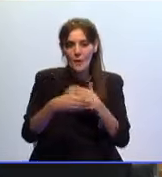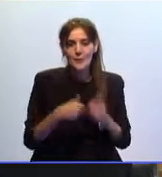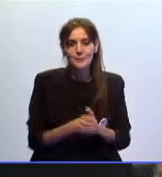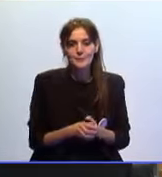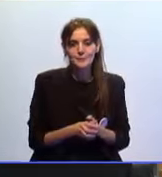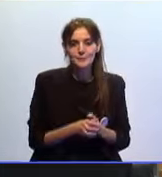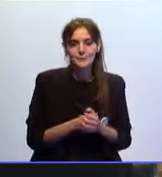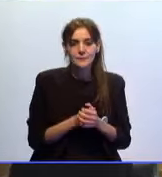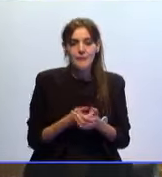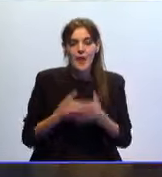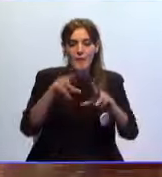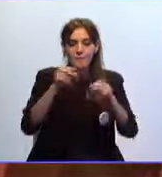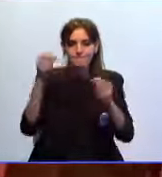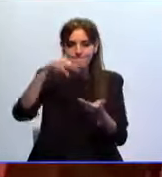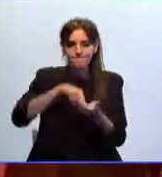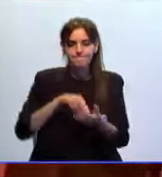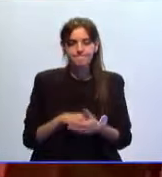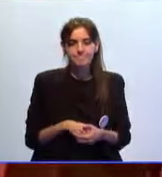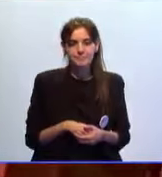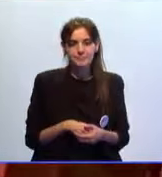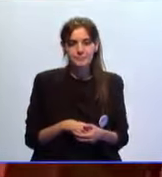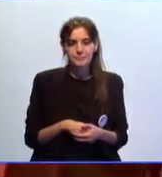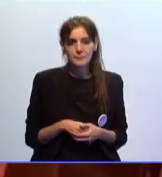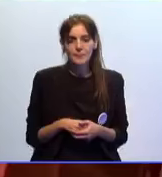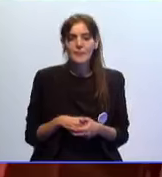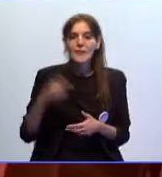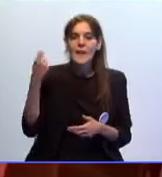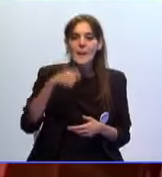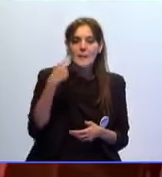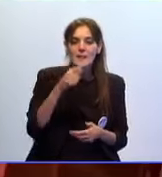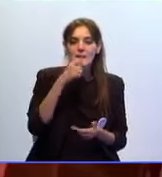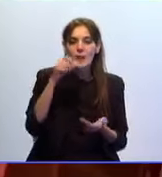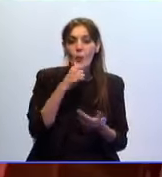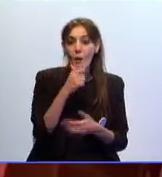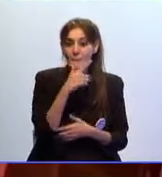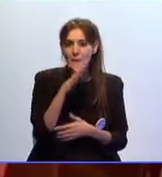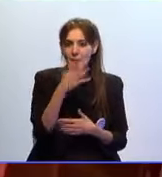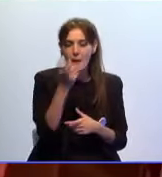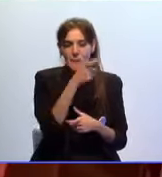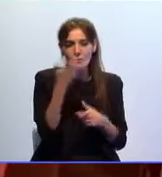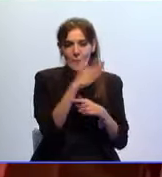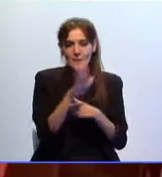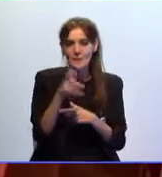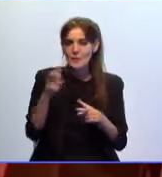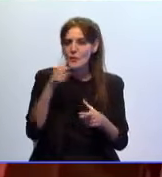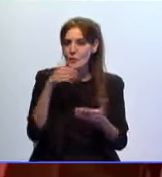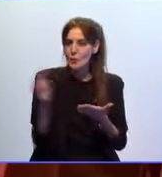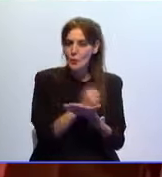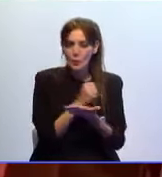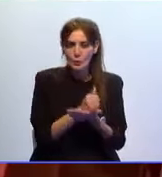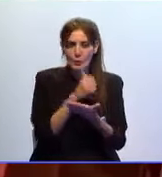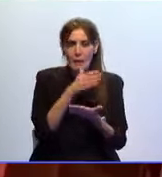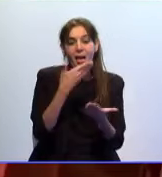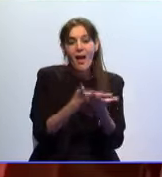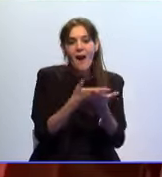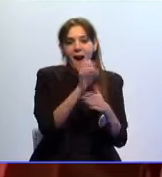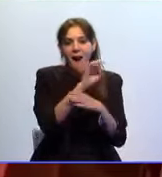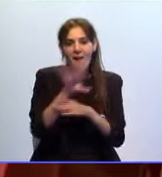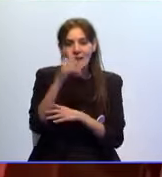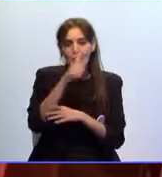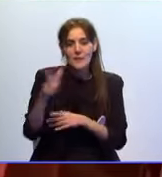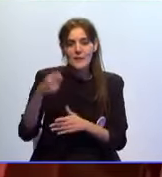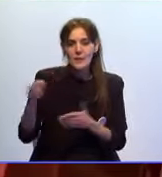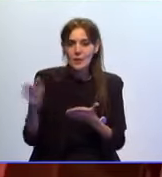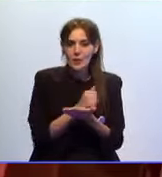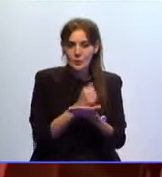Se levanta la sesión. El presidente de la ciudad, Juan Vivas, en nombre de todos los ceutíes, ha remitido sendas cartas a los presidentes de